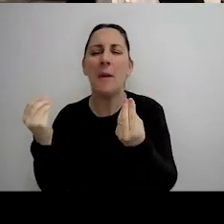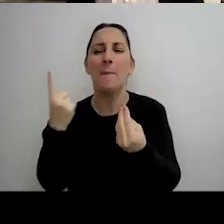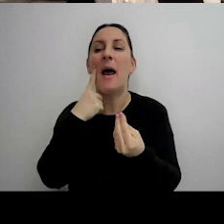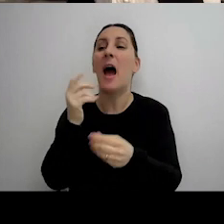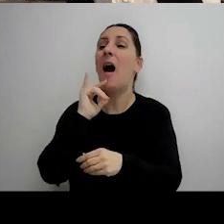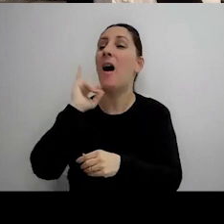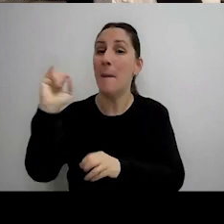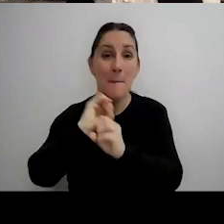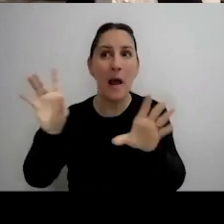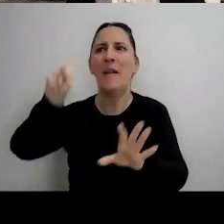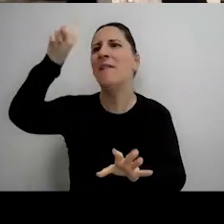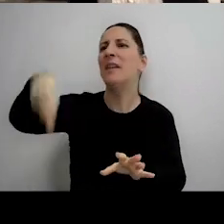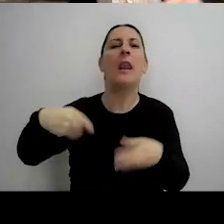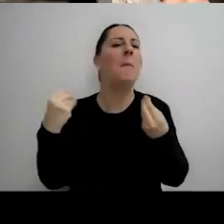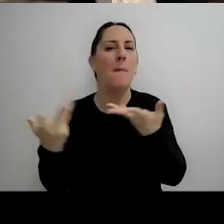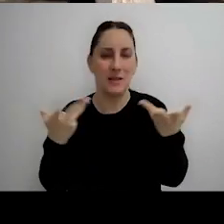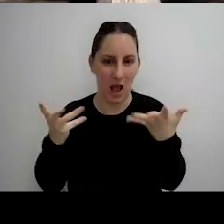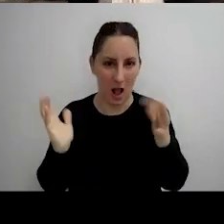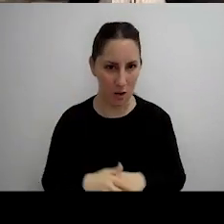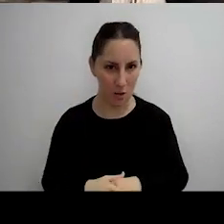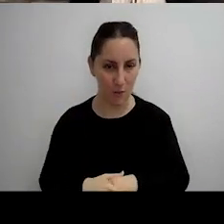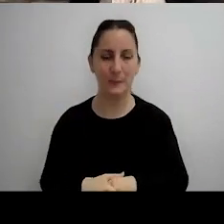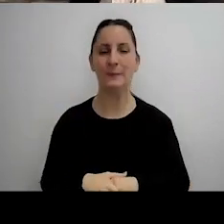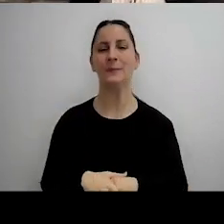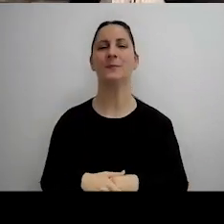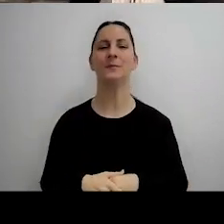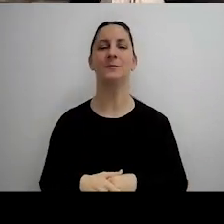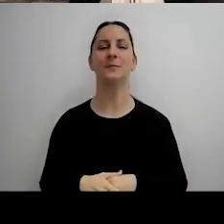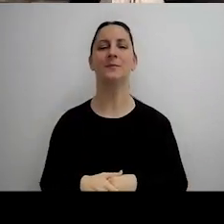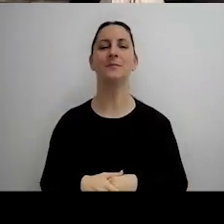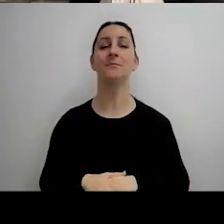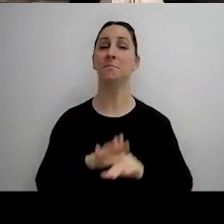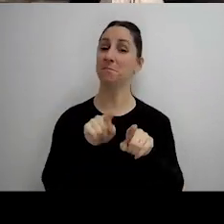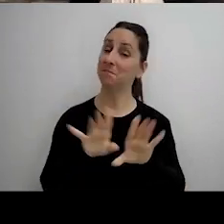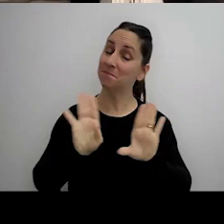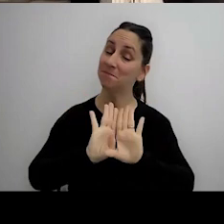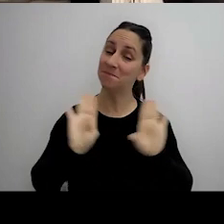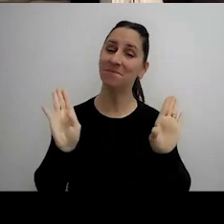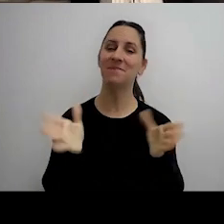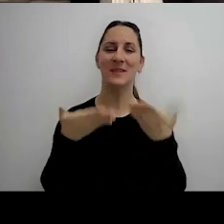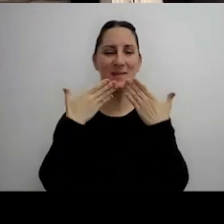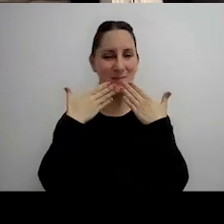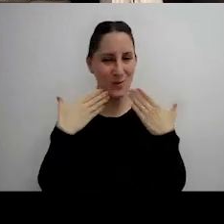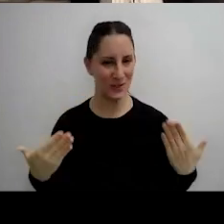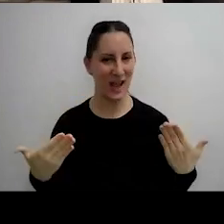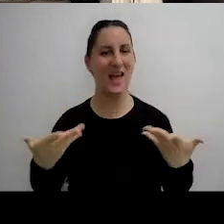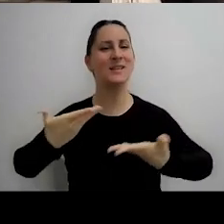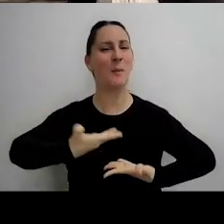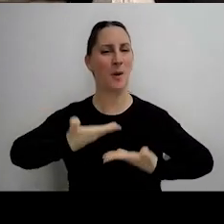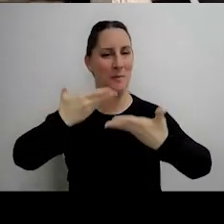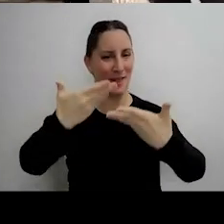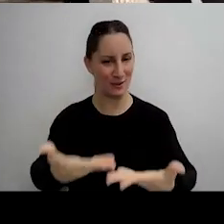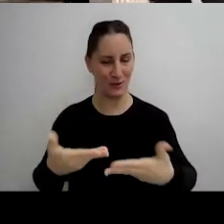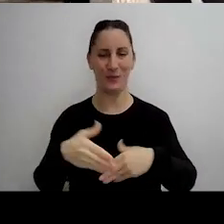notificación bueno con esto entonces muchas gracias muchas gracias por la invitación